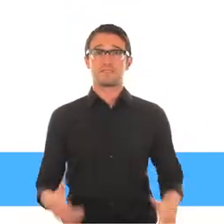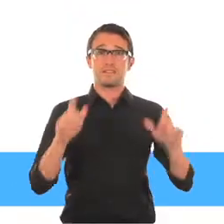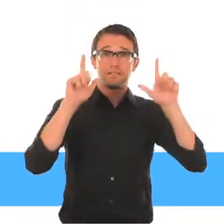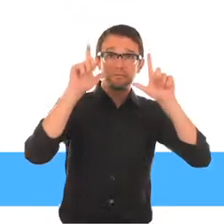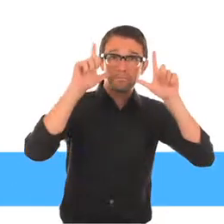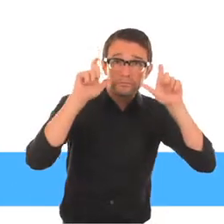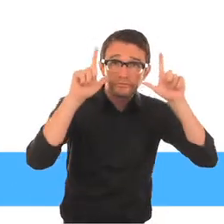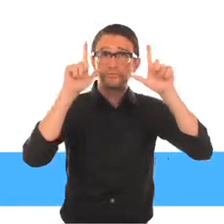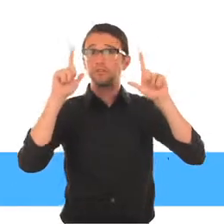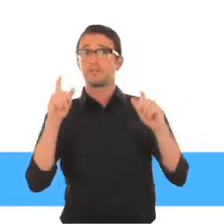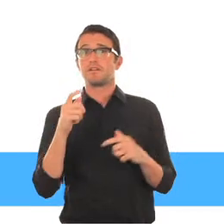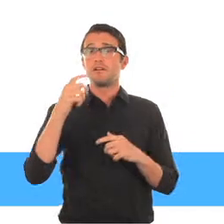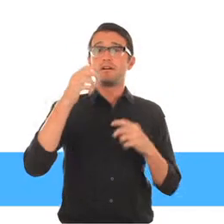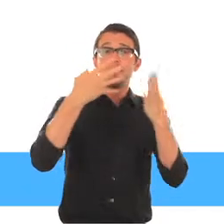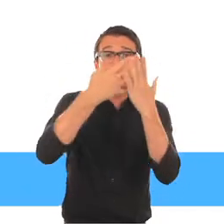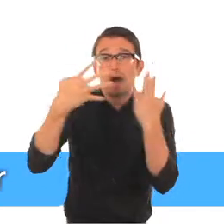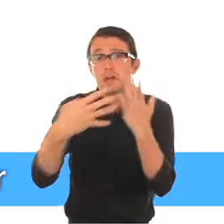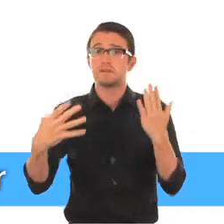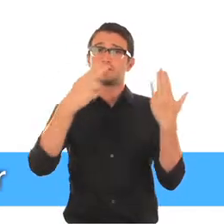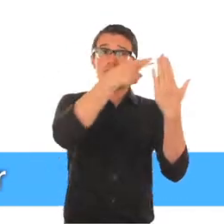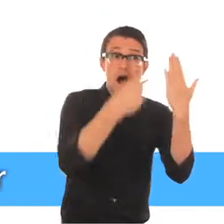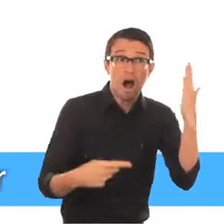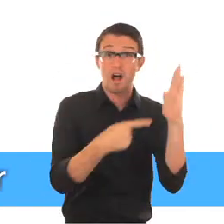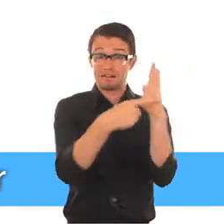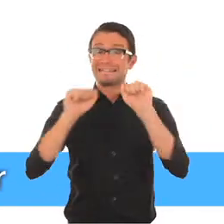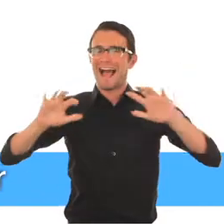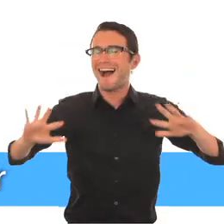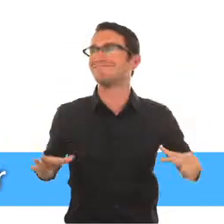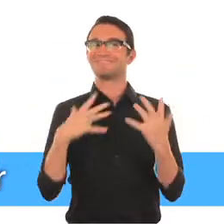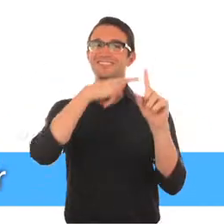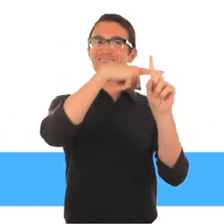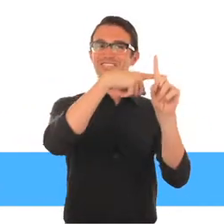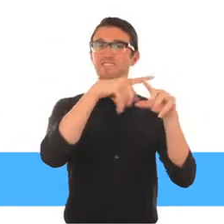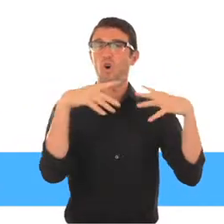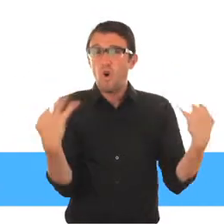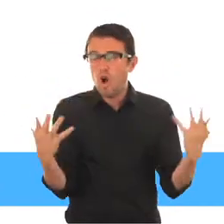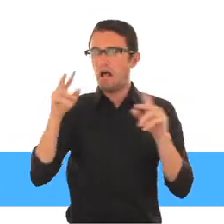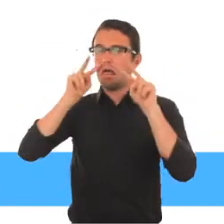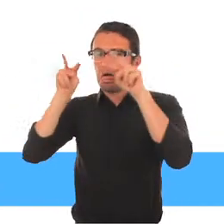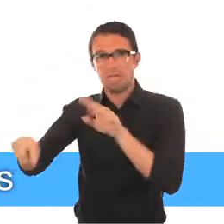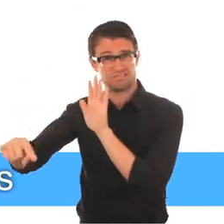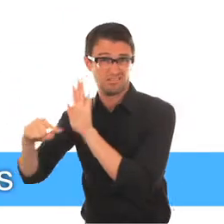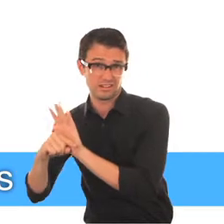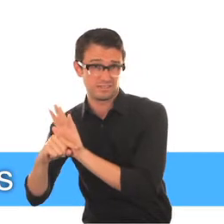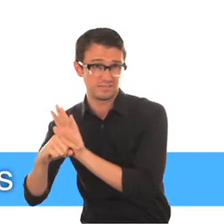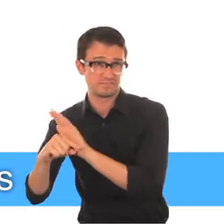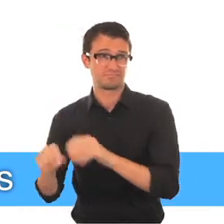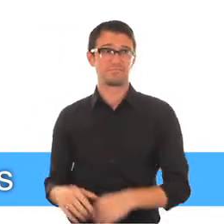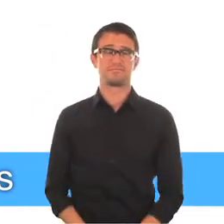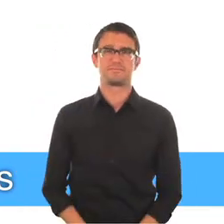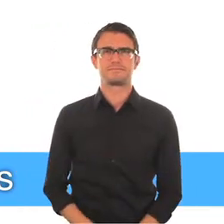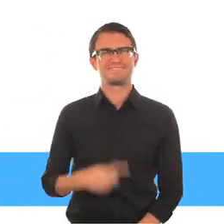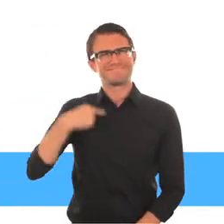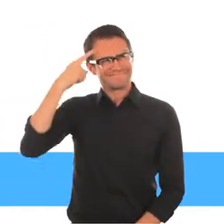Los mensajes, las palabras, los sonidos y las imágenes pueden empoderar y motivar o desempoderar y estigmatizar Debemos ser proactivos